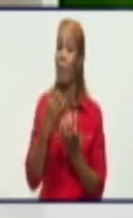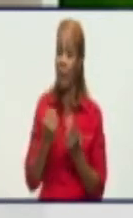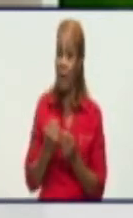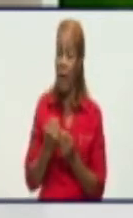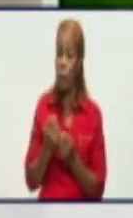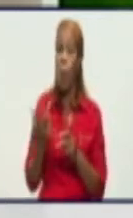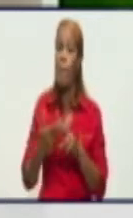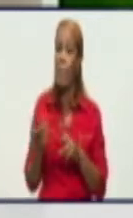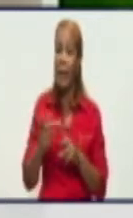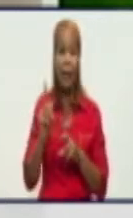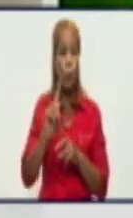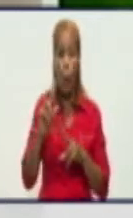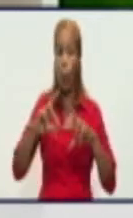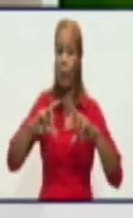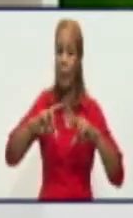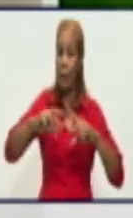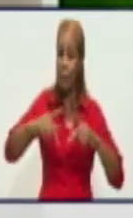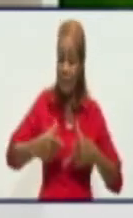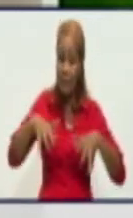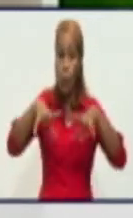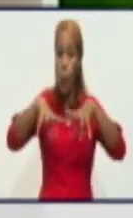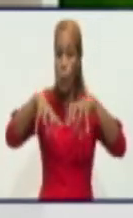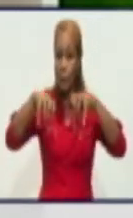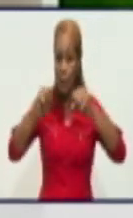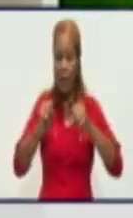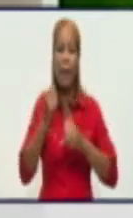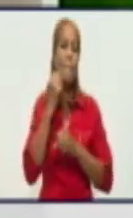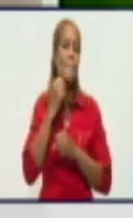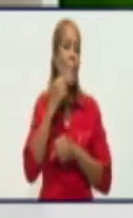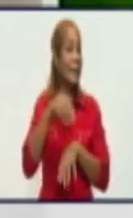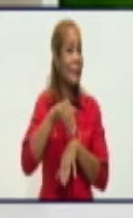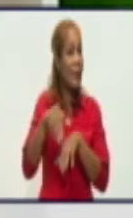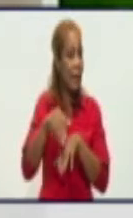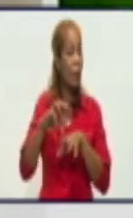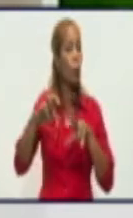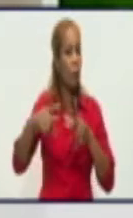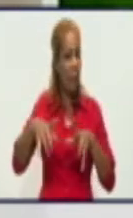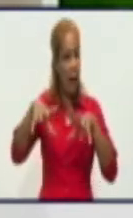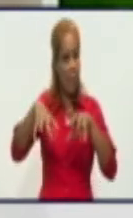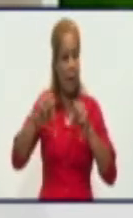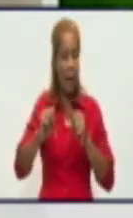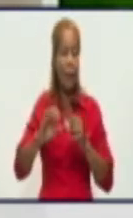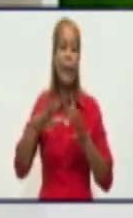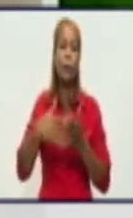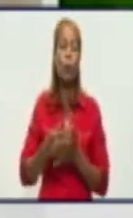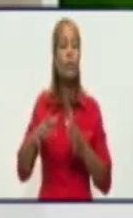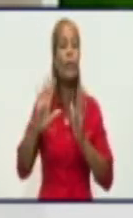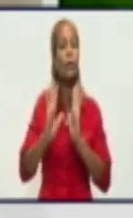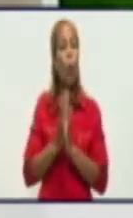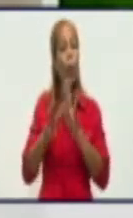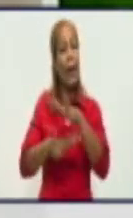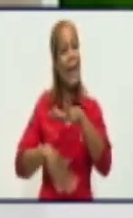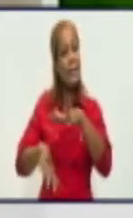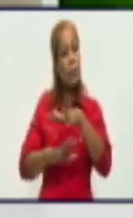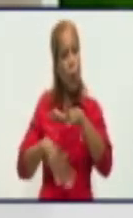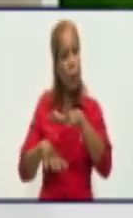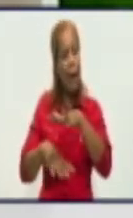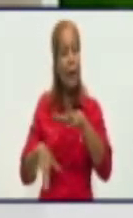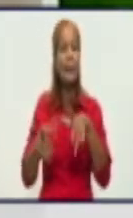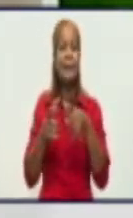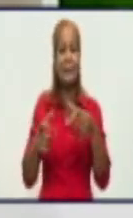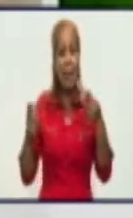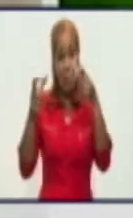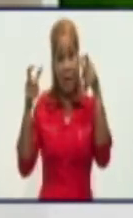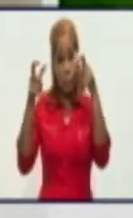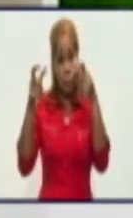Y hay bloques afectados. Pues la zona de Mazó está afectada, que tocaba en horario de la madrugada, fuera del